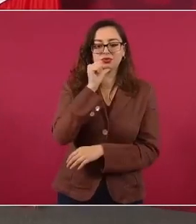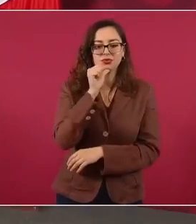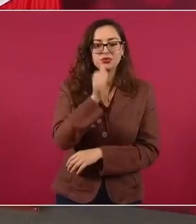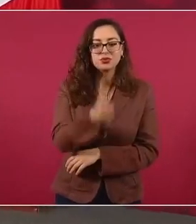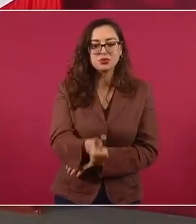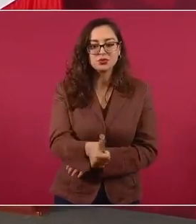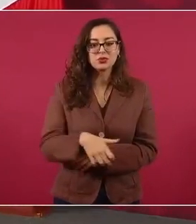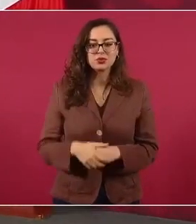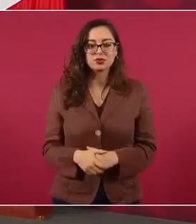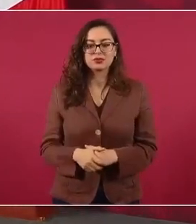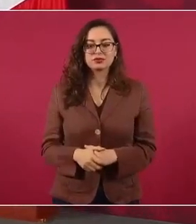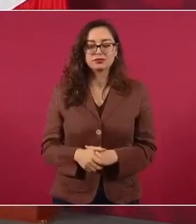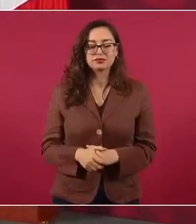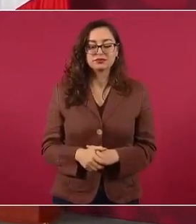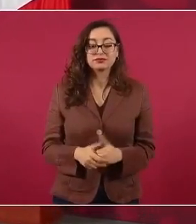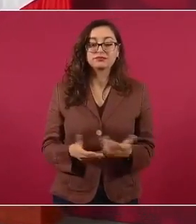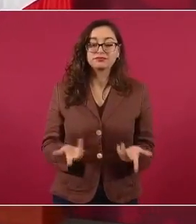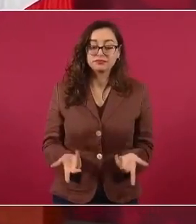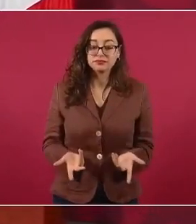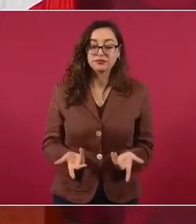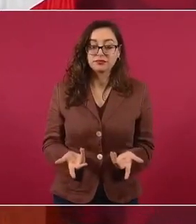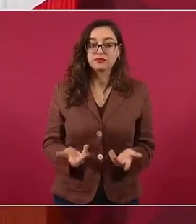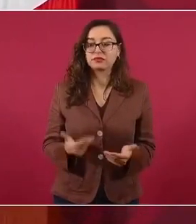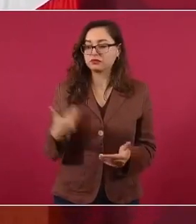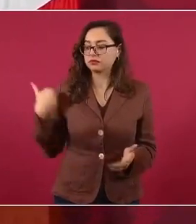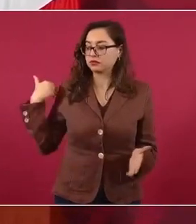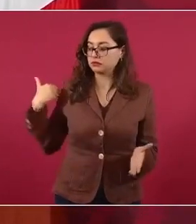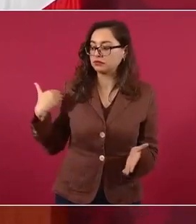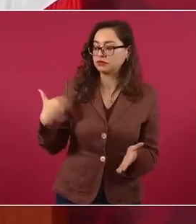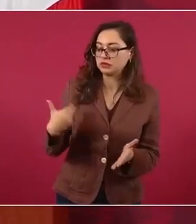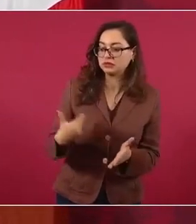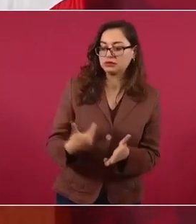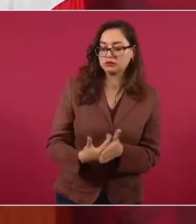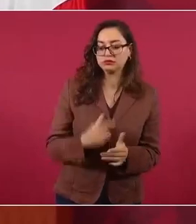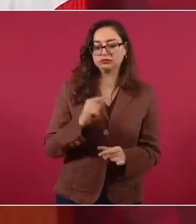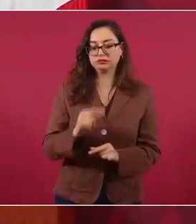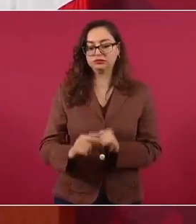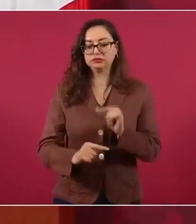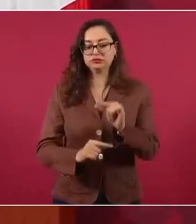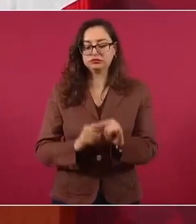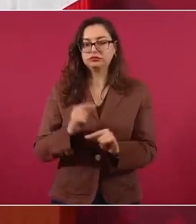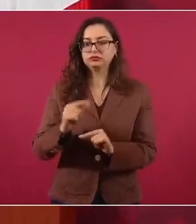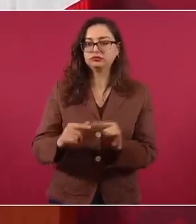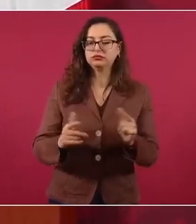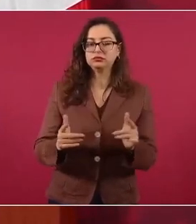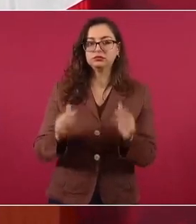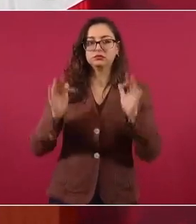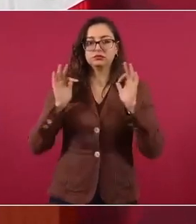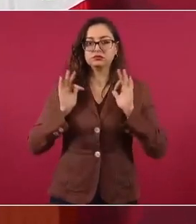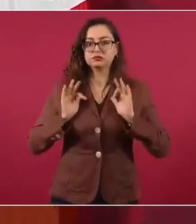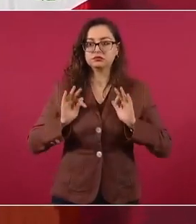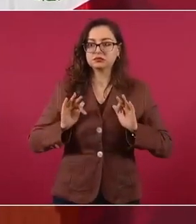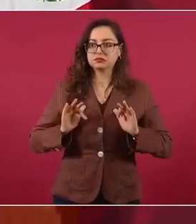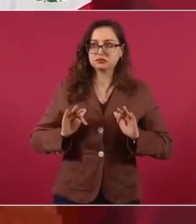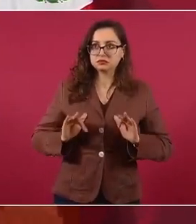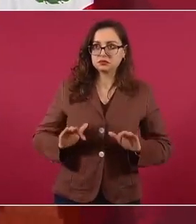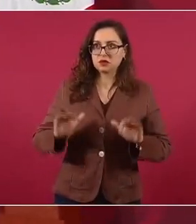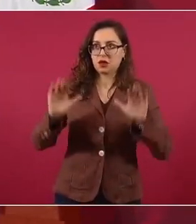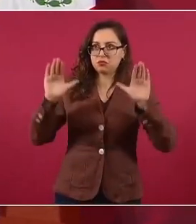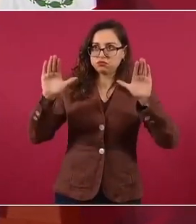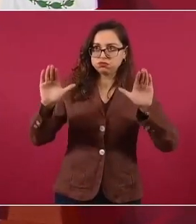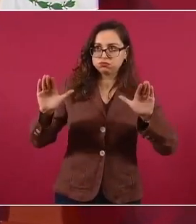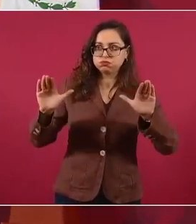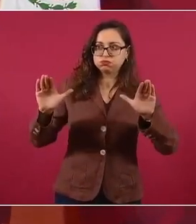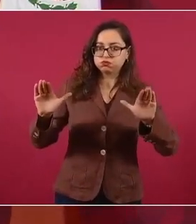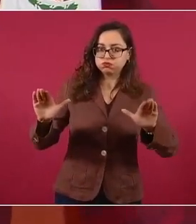Y poco a poco se ha ido entendiendo esto y yo estoy seguro de que